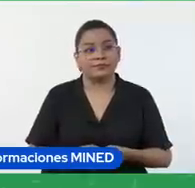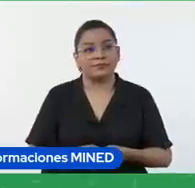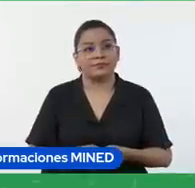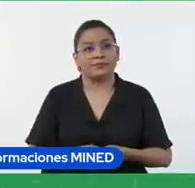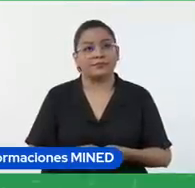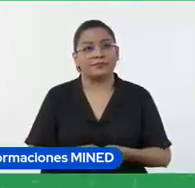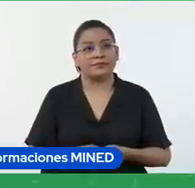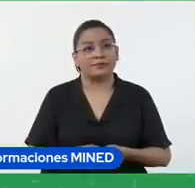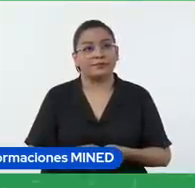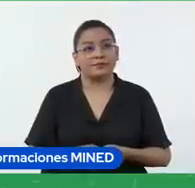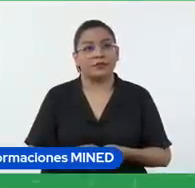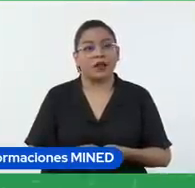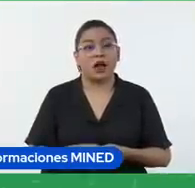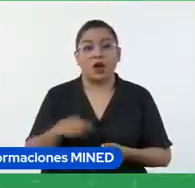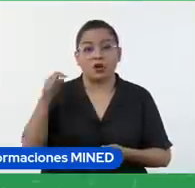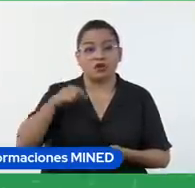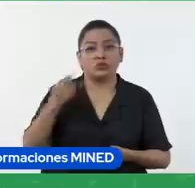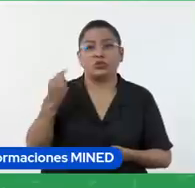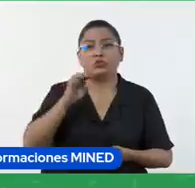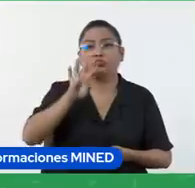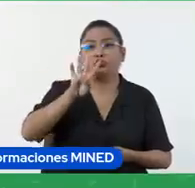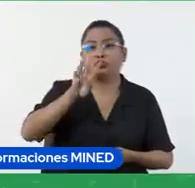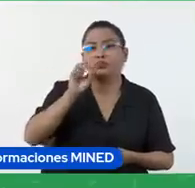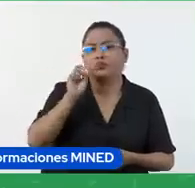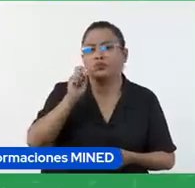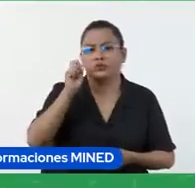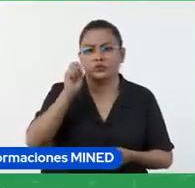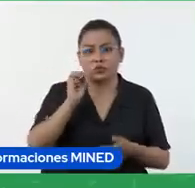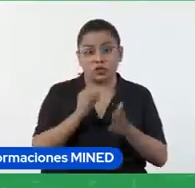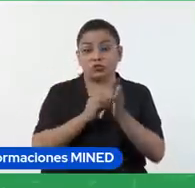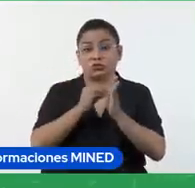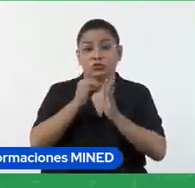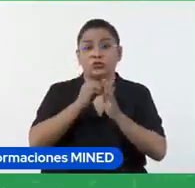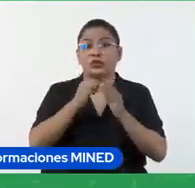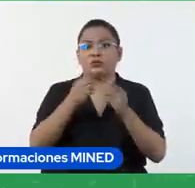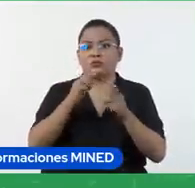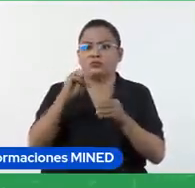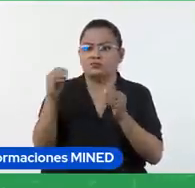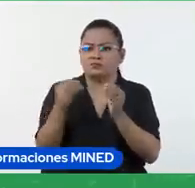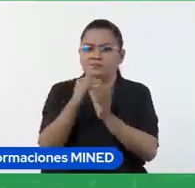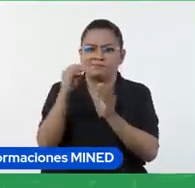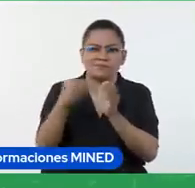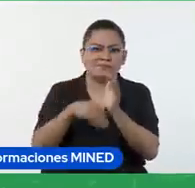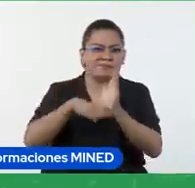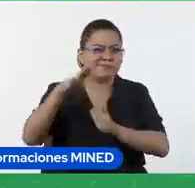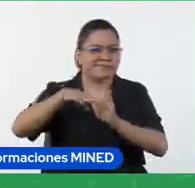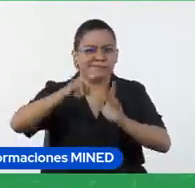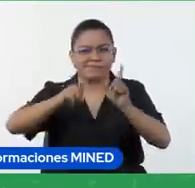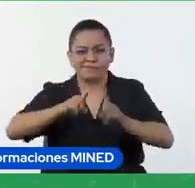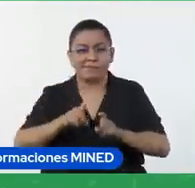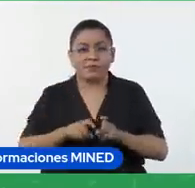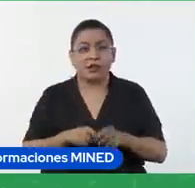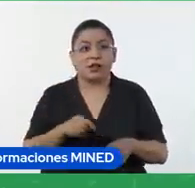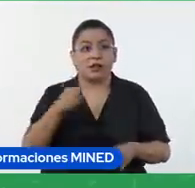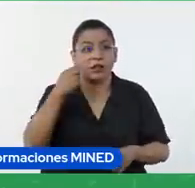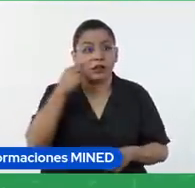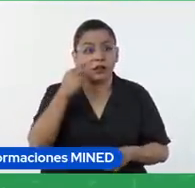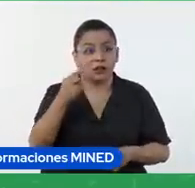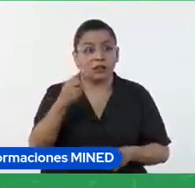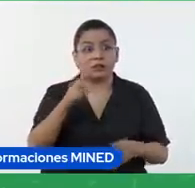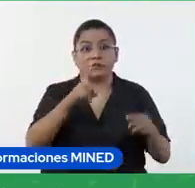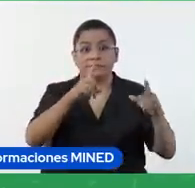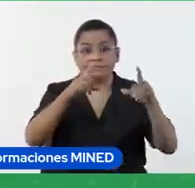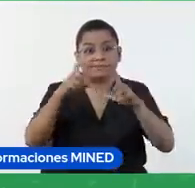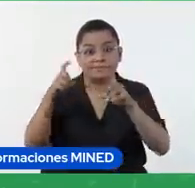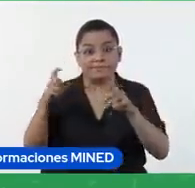momento solo tiene cuatro puntos pero puedo añadir más preguntas si se fijan puse imágenes